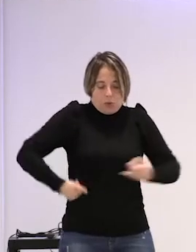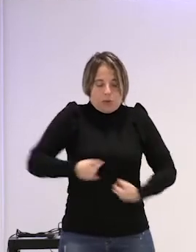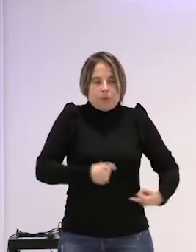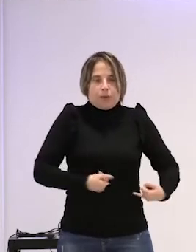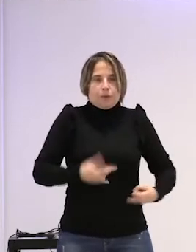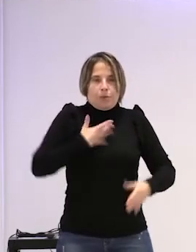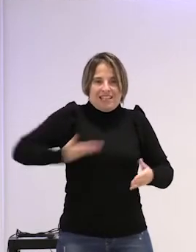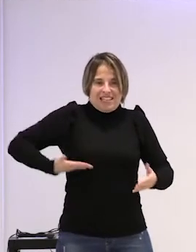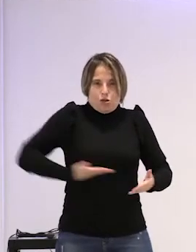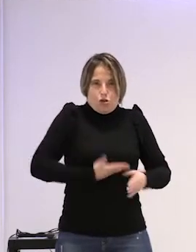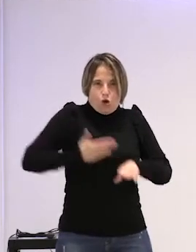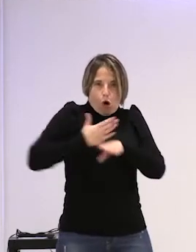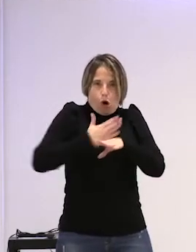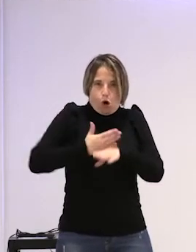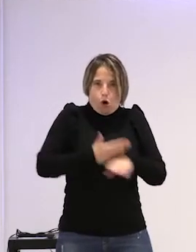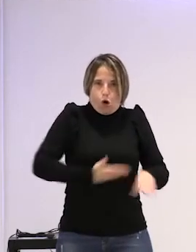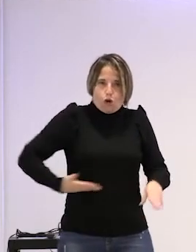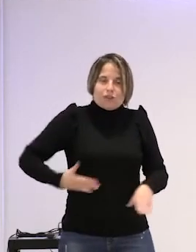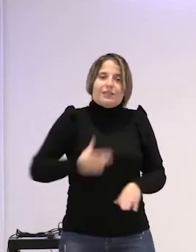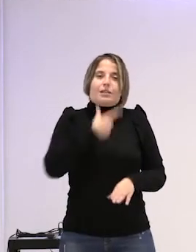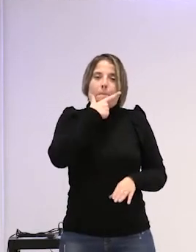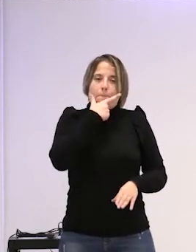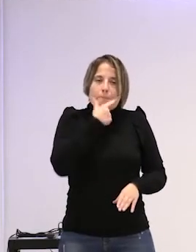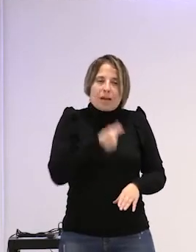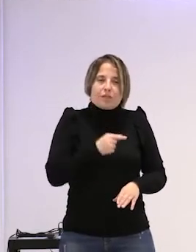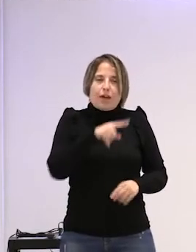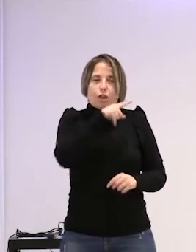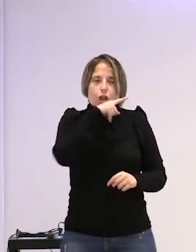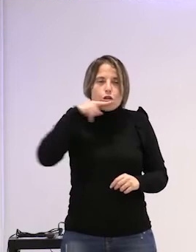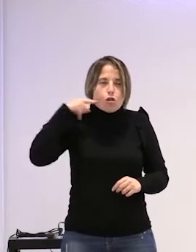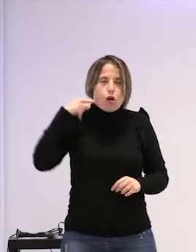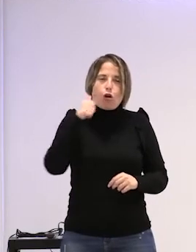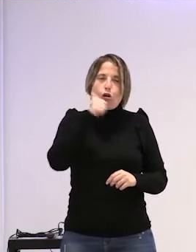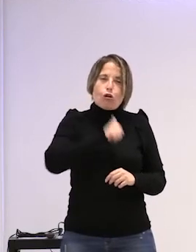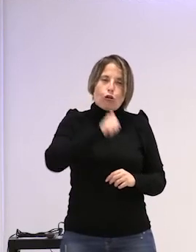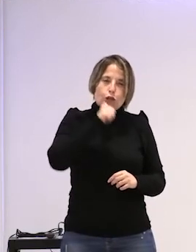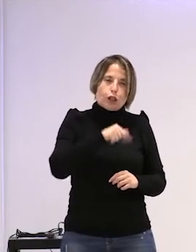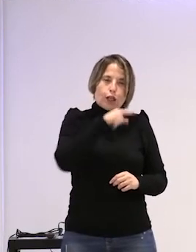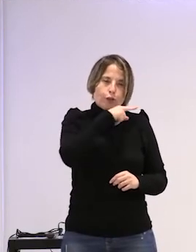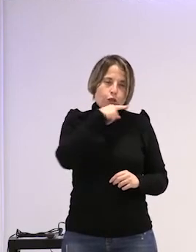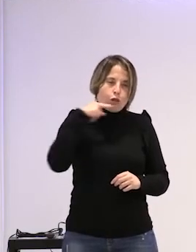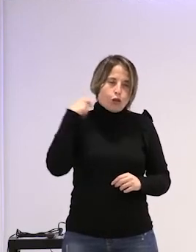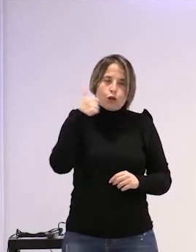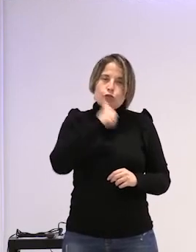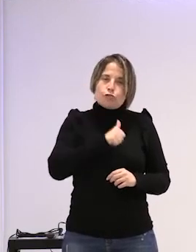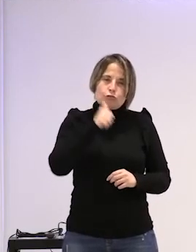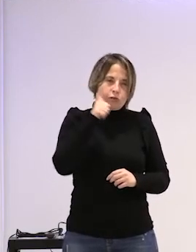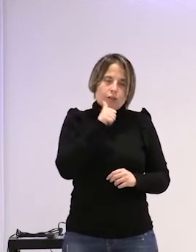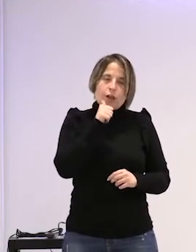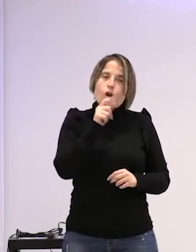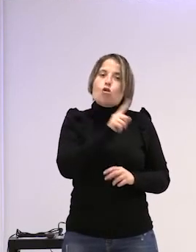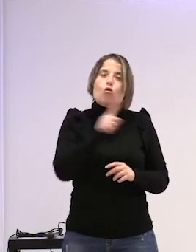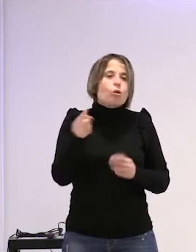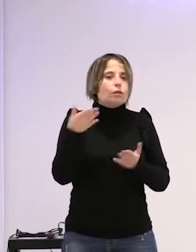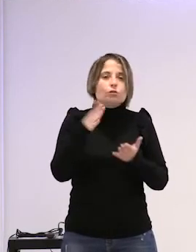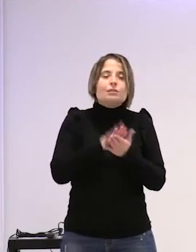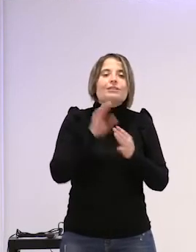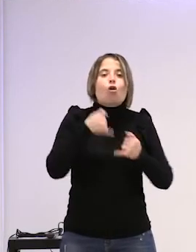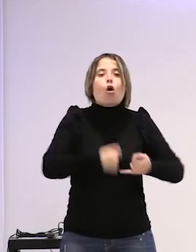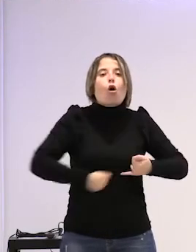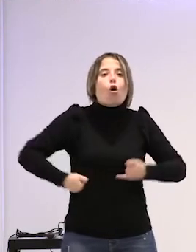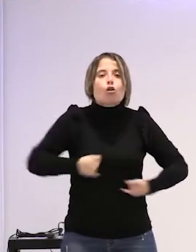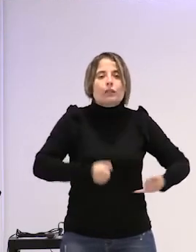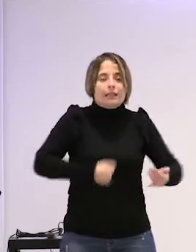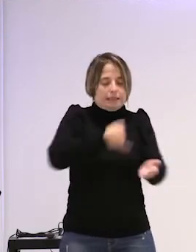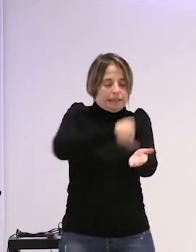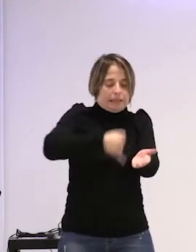tapar los cortes porque era más fácil tolerar el dolor del corte no era suicidio eran cortes que